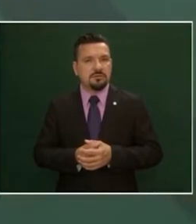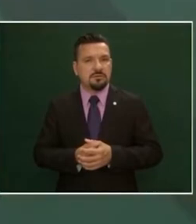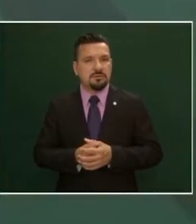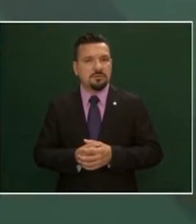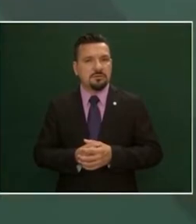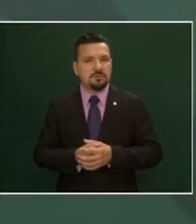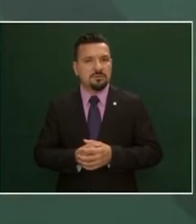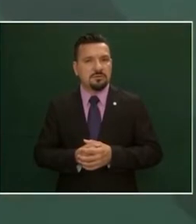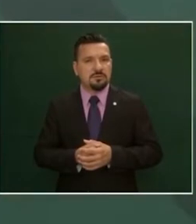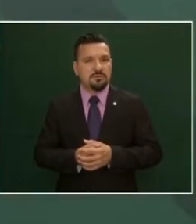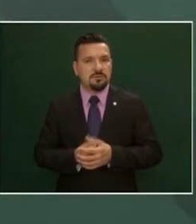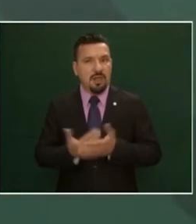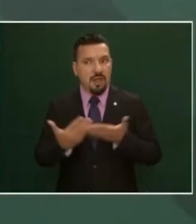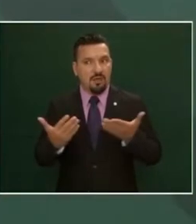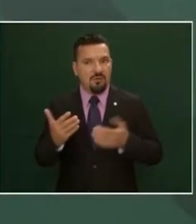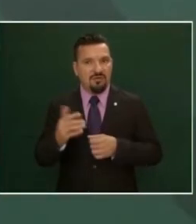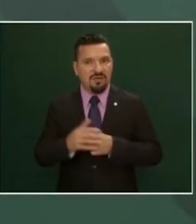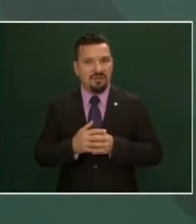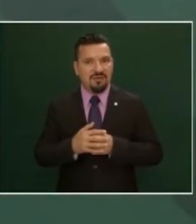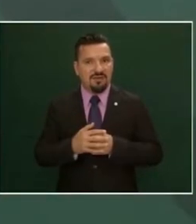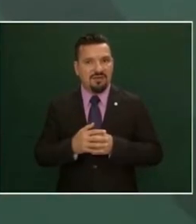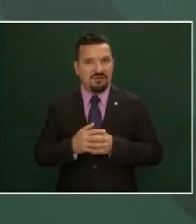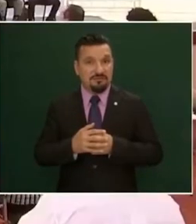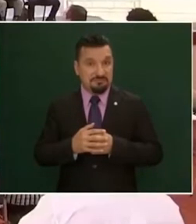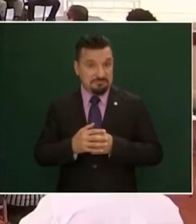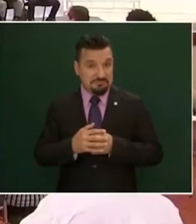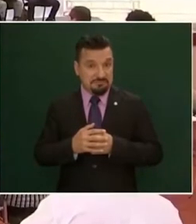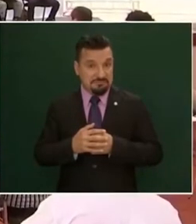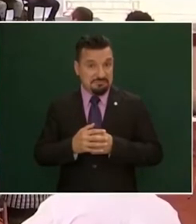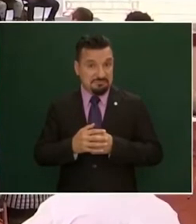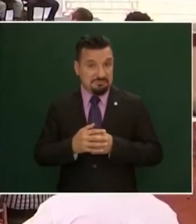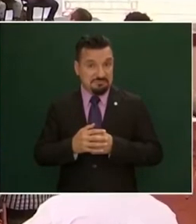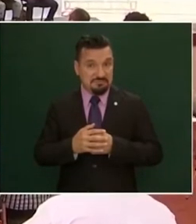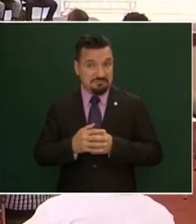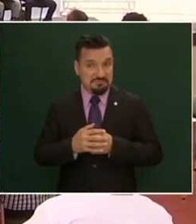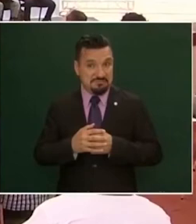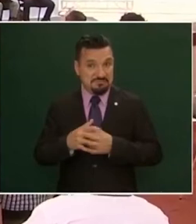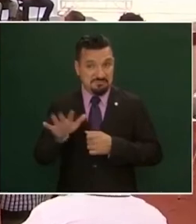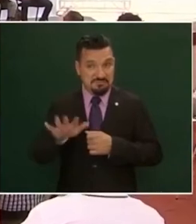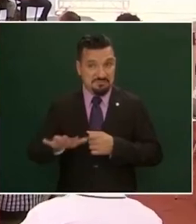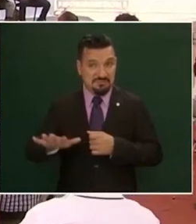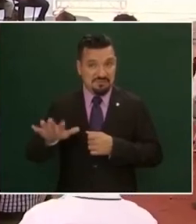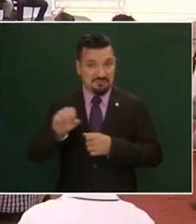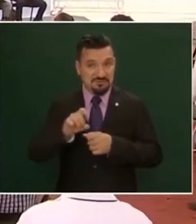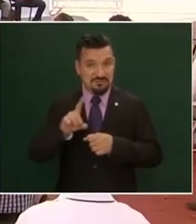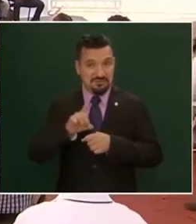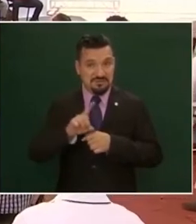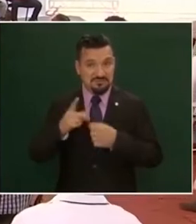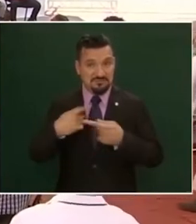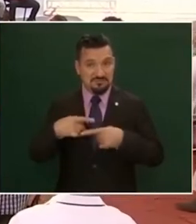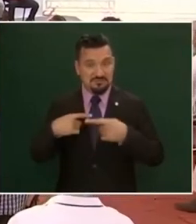muy despierta muy avispada sabe muy bien